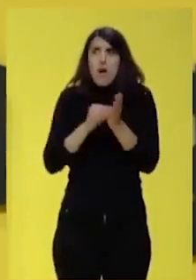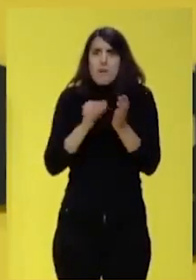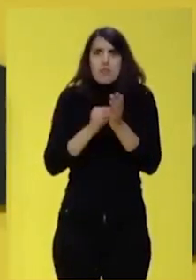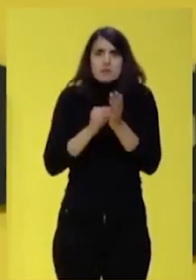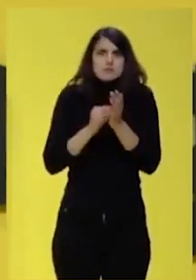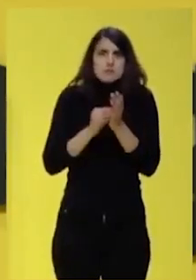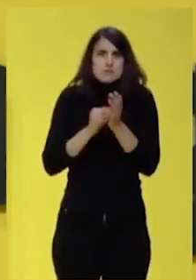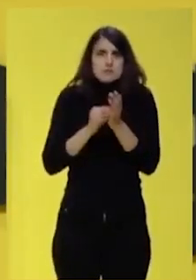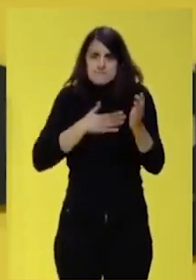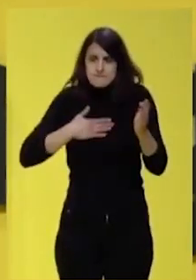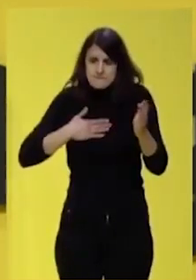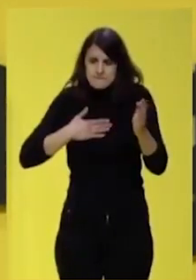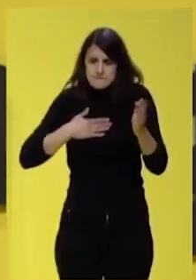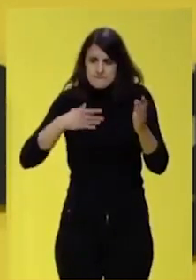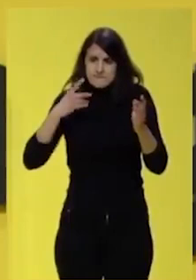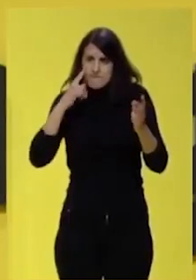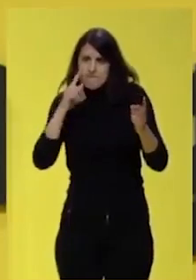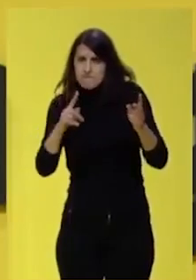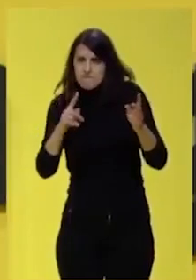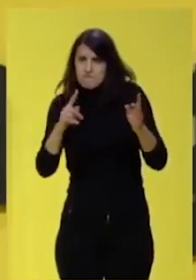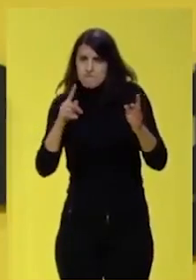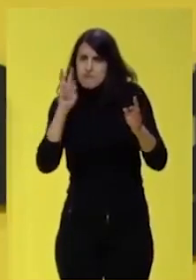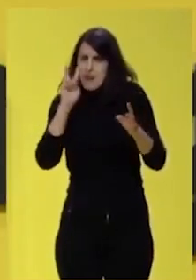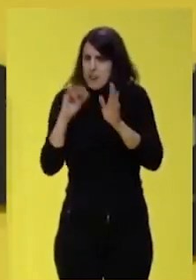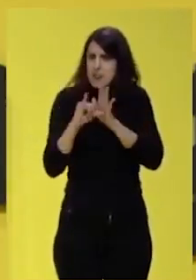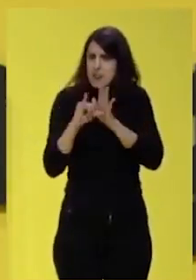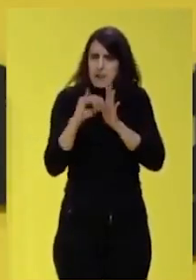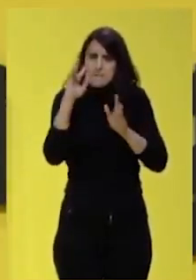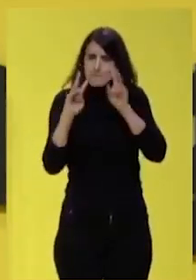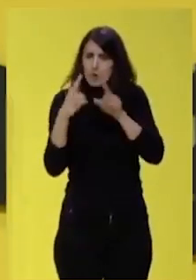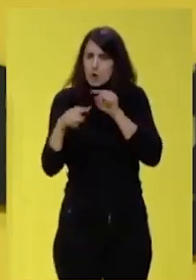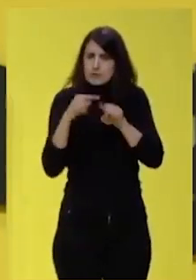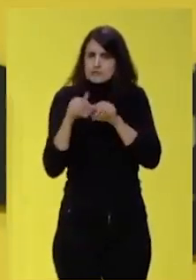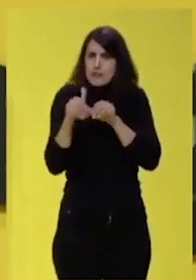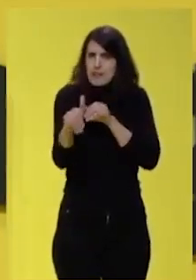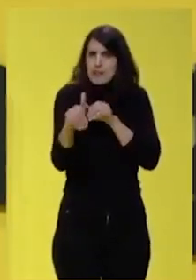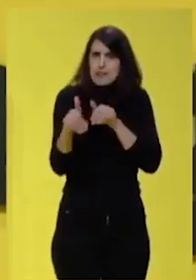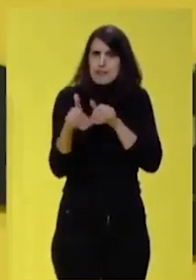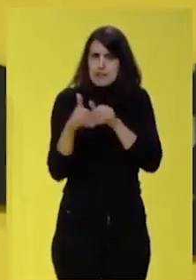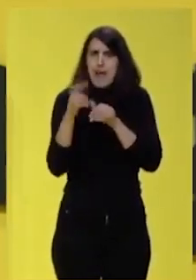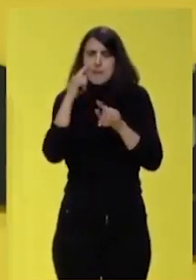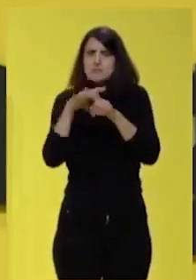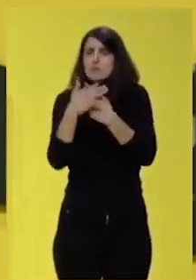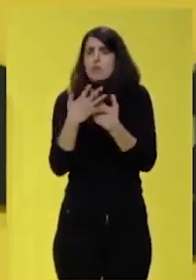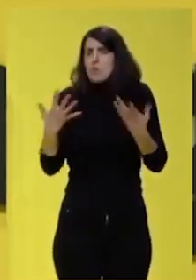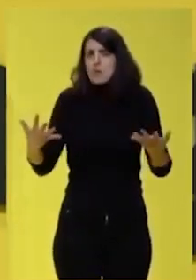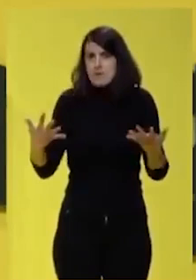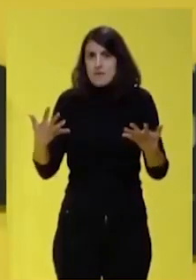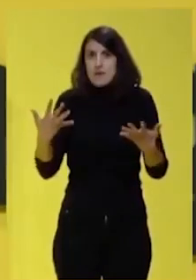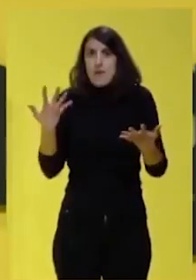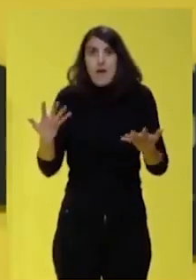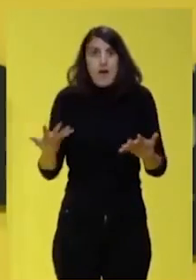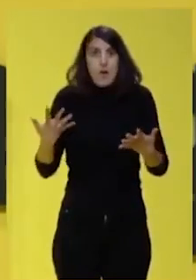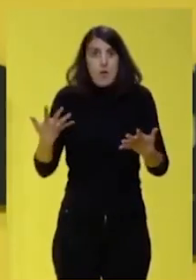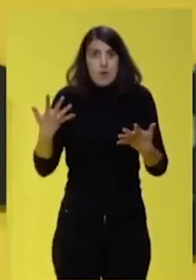tentación de mirar al día a día sin poner las luces largas y ver qué es lo que se nos viene encima. Por primera vez están ocurriendo